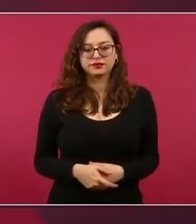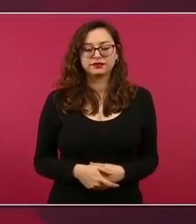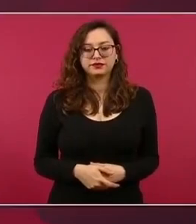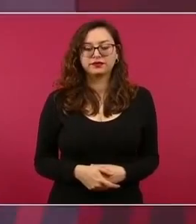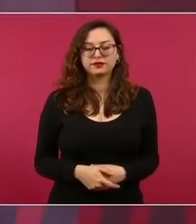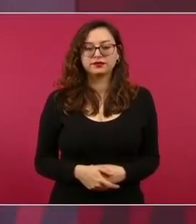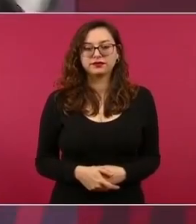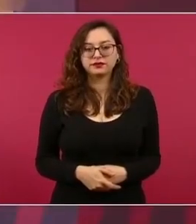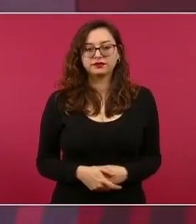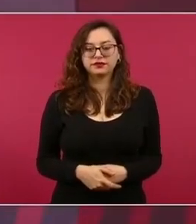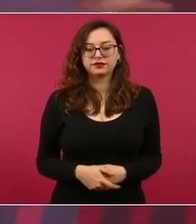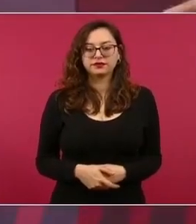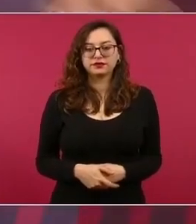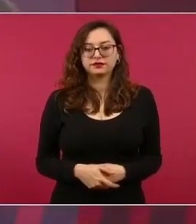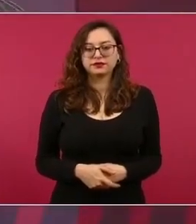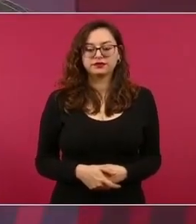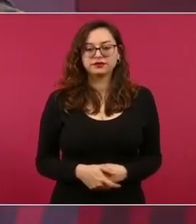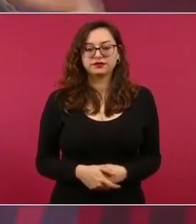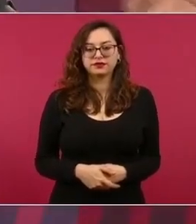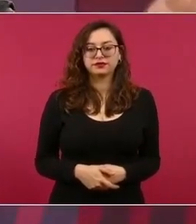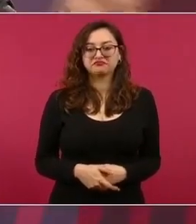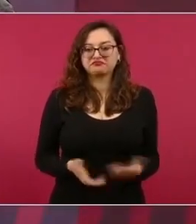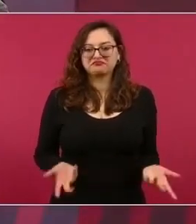Entonces, ya eso ya no hay, eso ya.